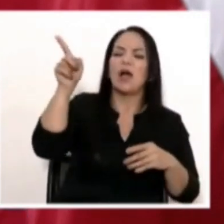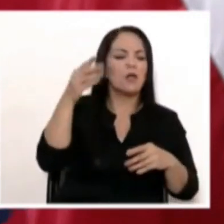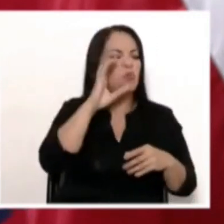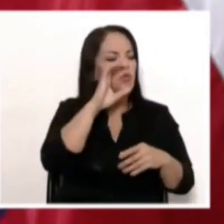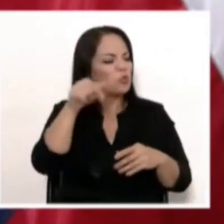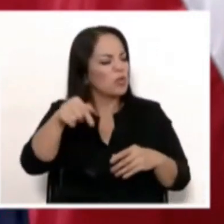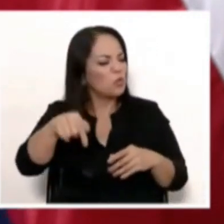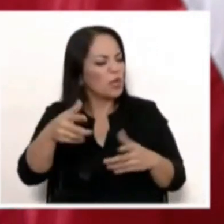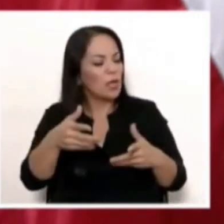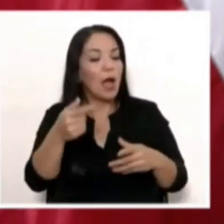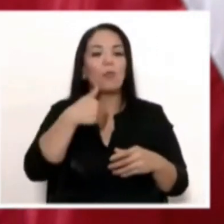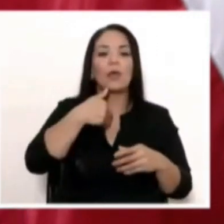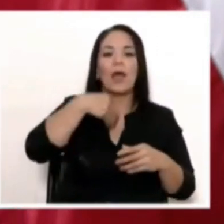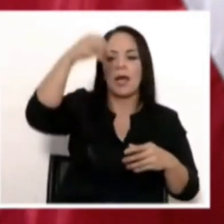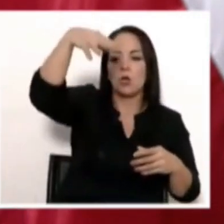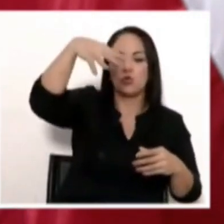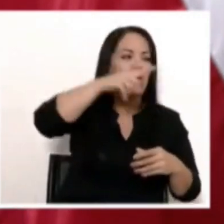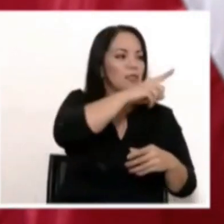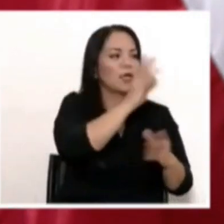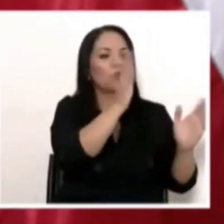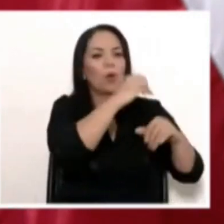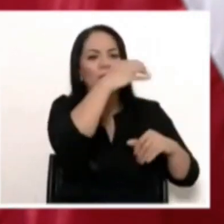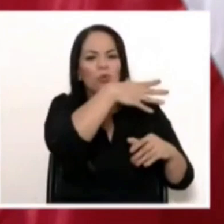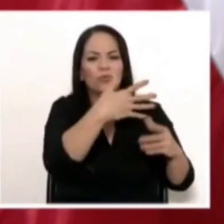es porque aquí hay luz. Allá no.